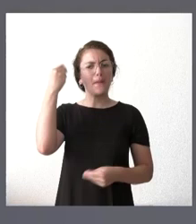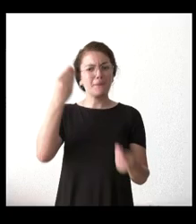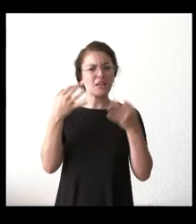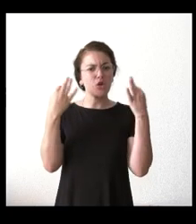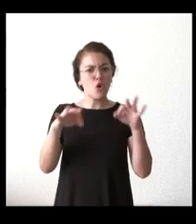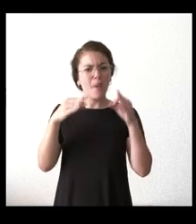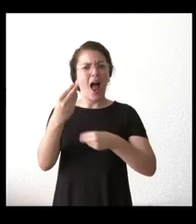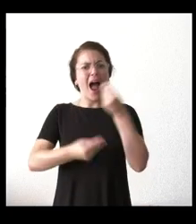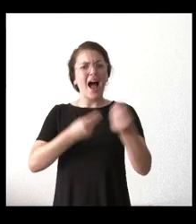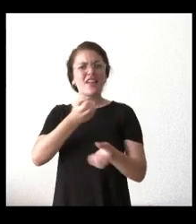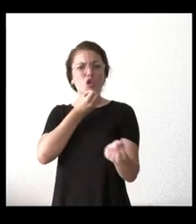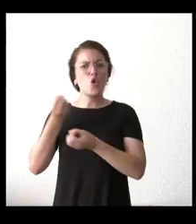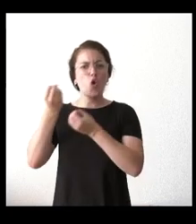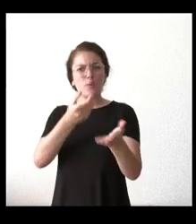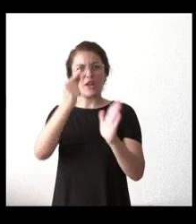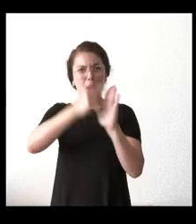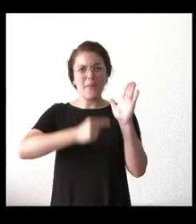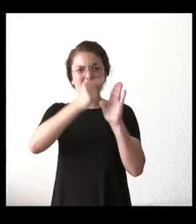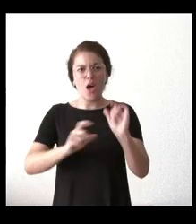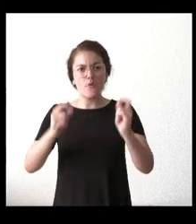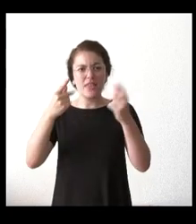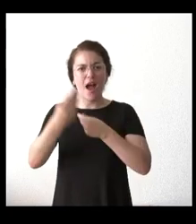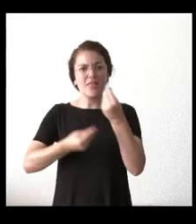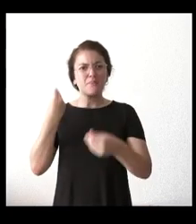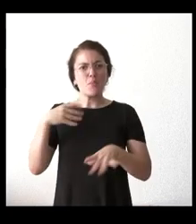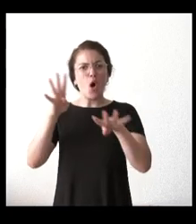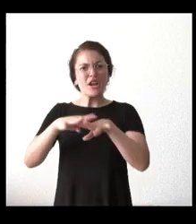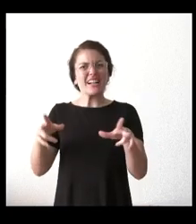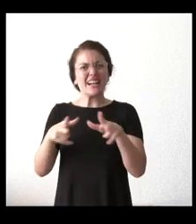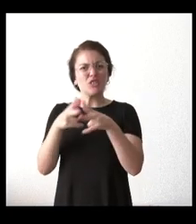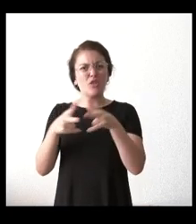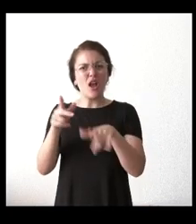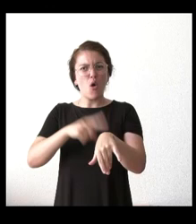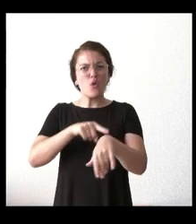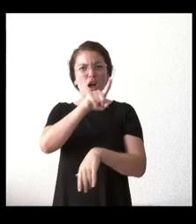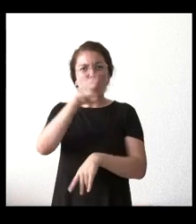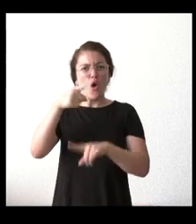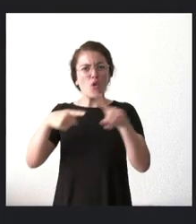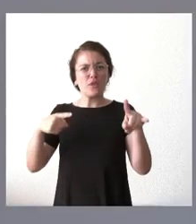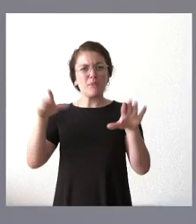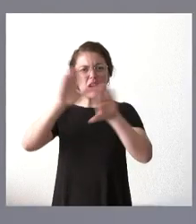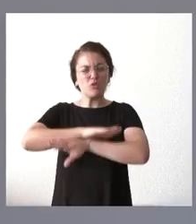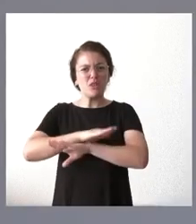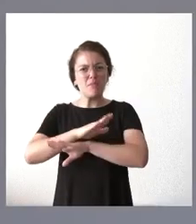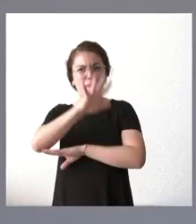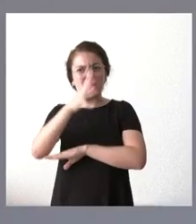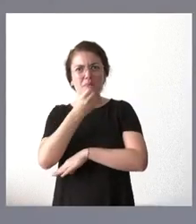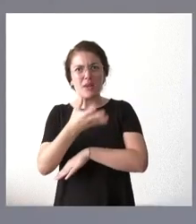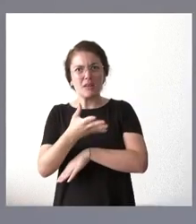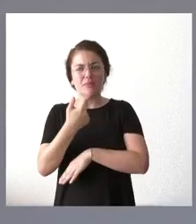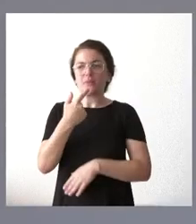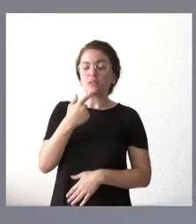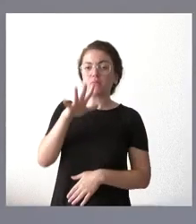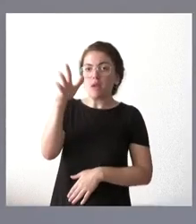comunicación así de medidas a través de una red social y pasadas las once y media de la noche. Me parece, respetable. Le parece